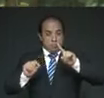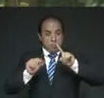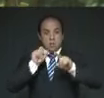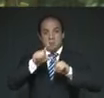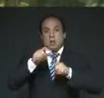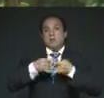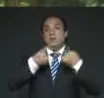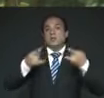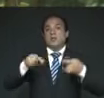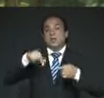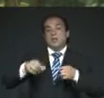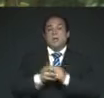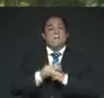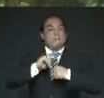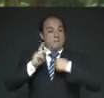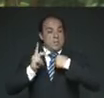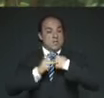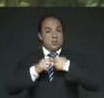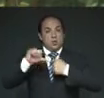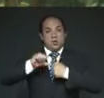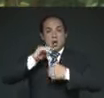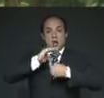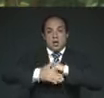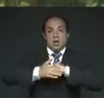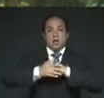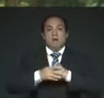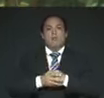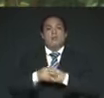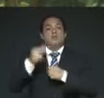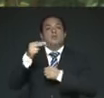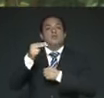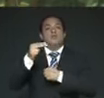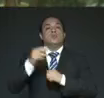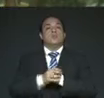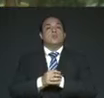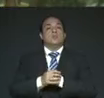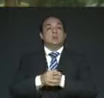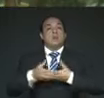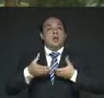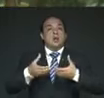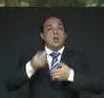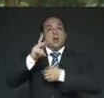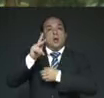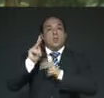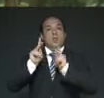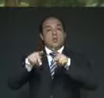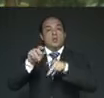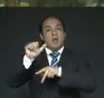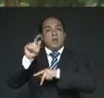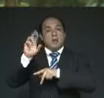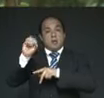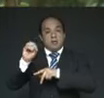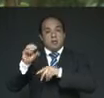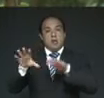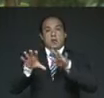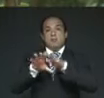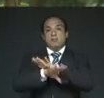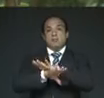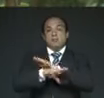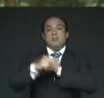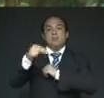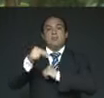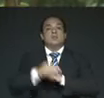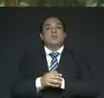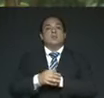nación, que el día de hoy concluye su etapa como avenida Puente de Alvarado para convertirse en calzada México-Tenochtitlán.